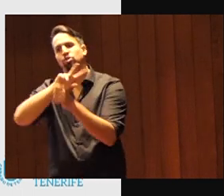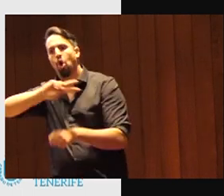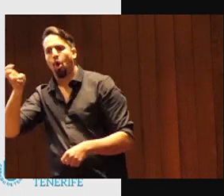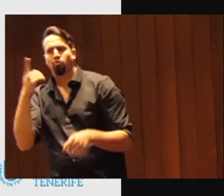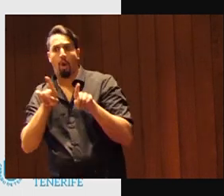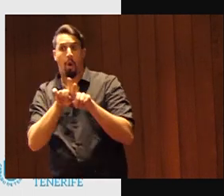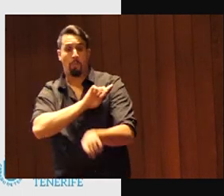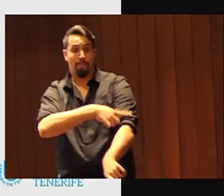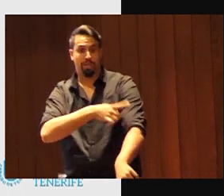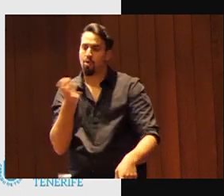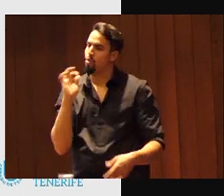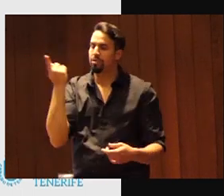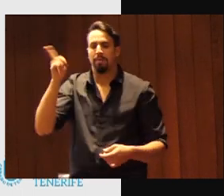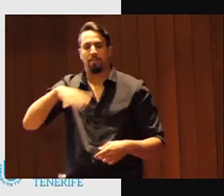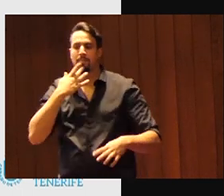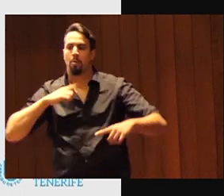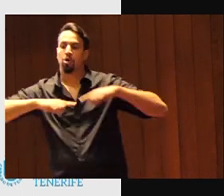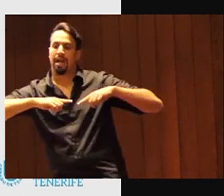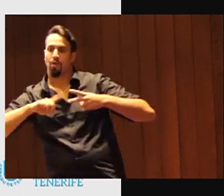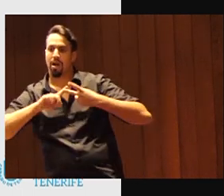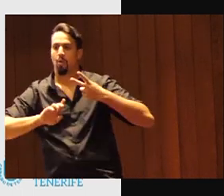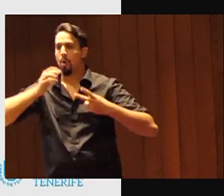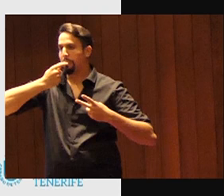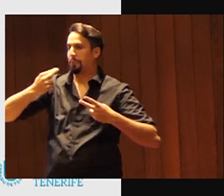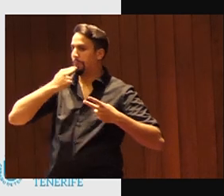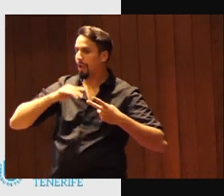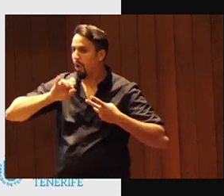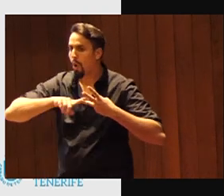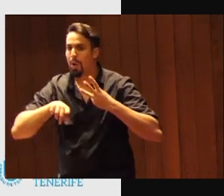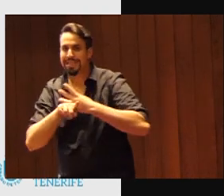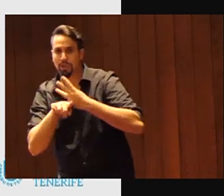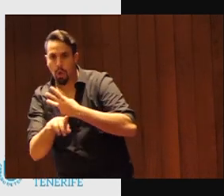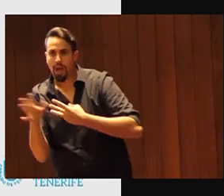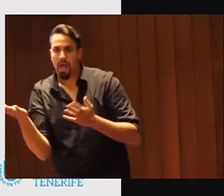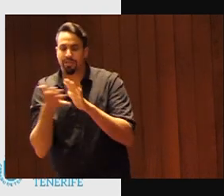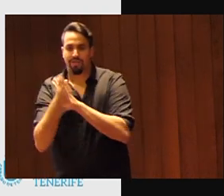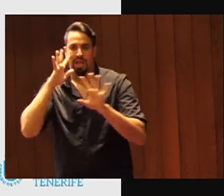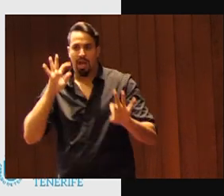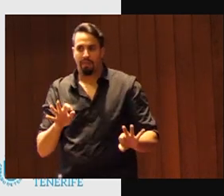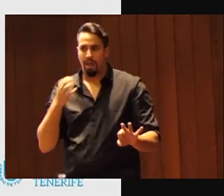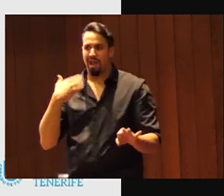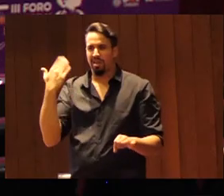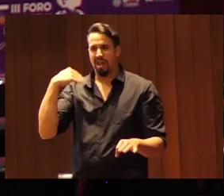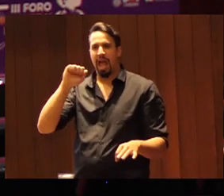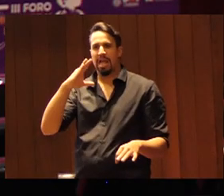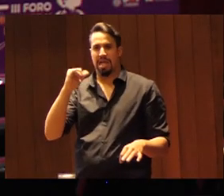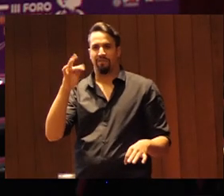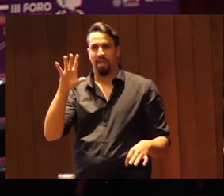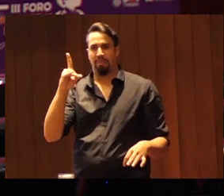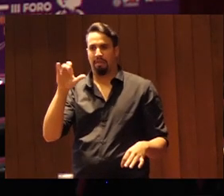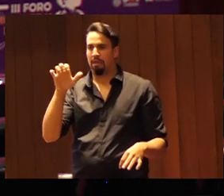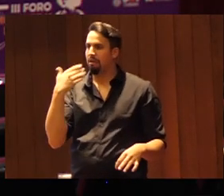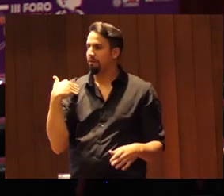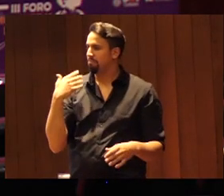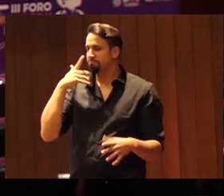sino como entrenadoras, árbitras, gestoras. Ayer les comentaba, en AKGD, a mí me llama la atención muchísimo